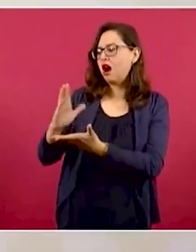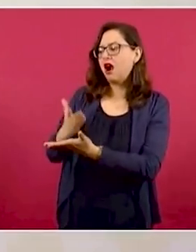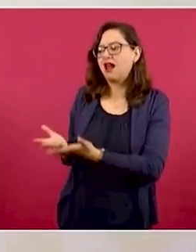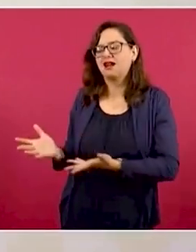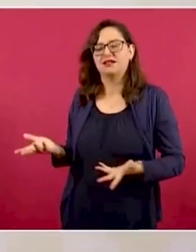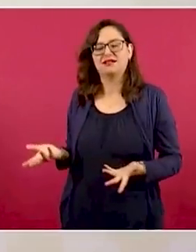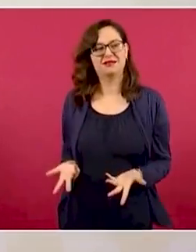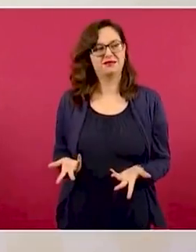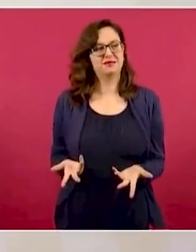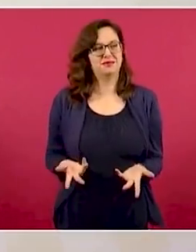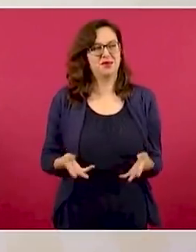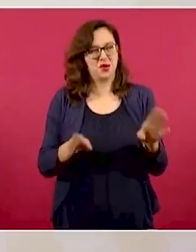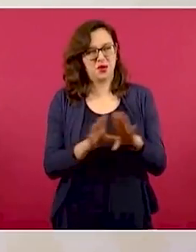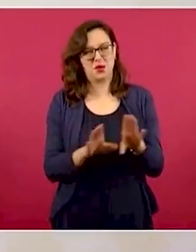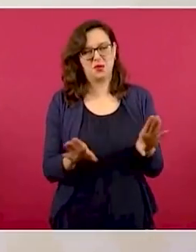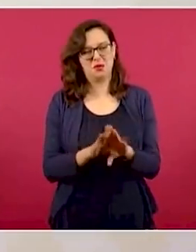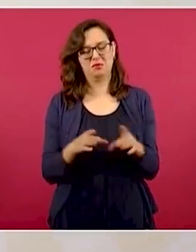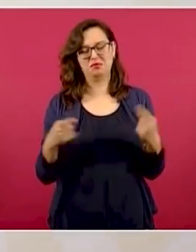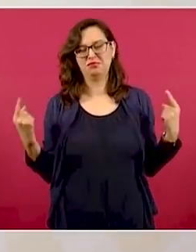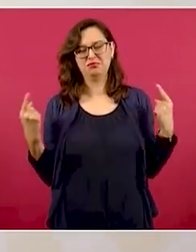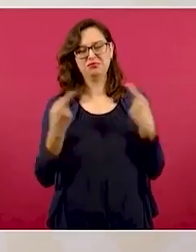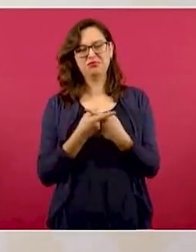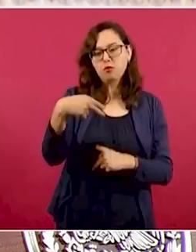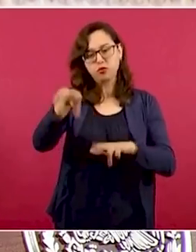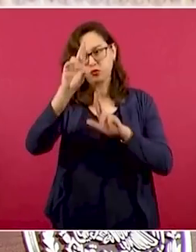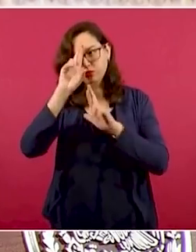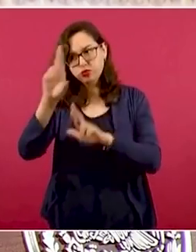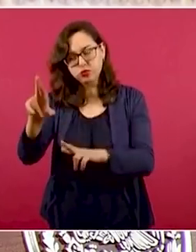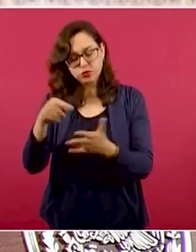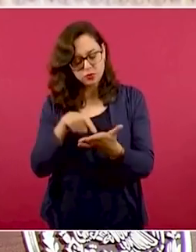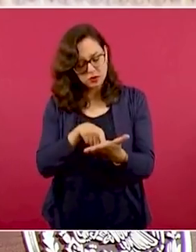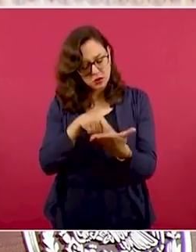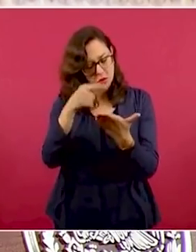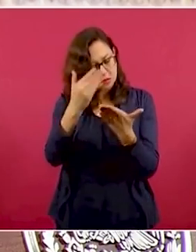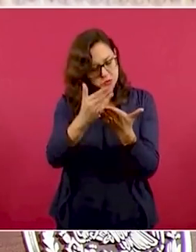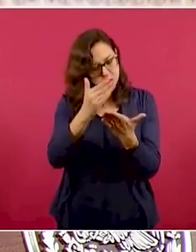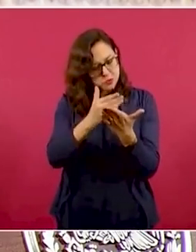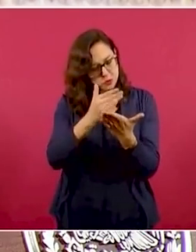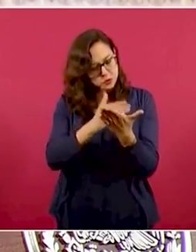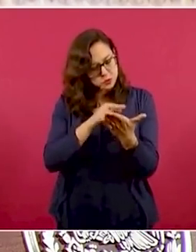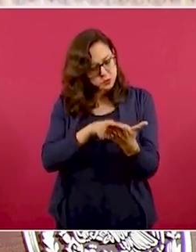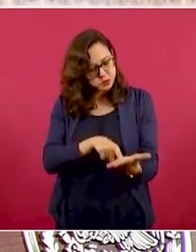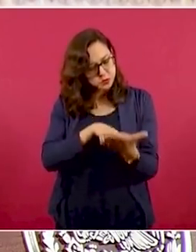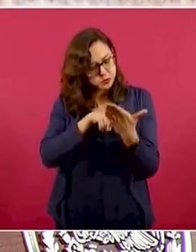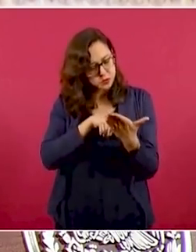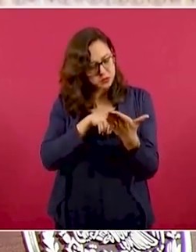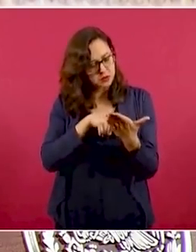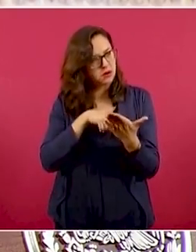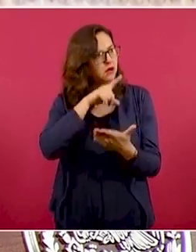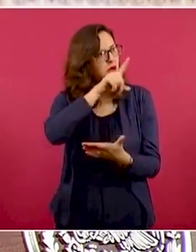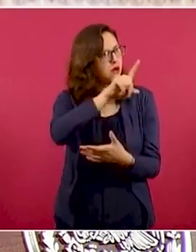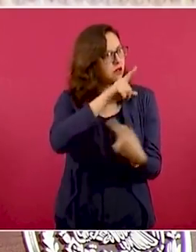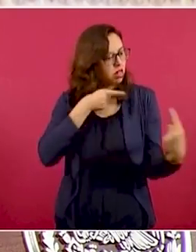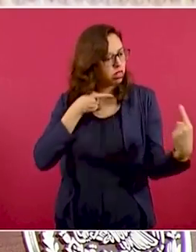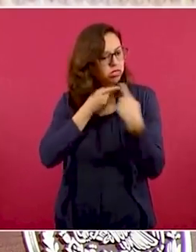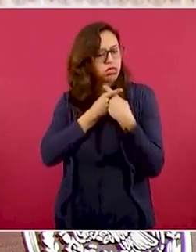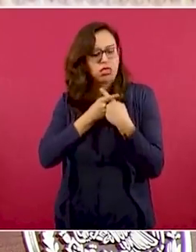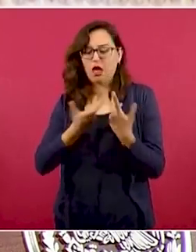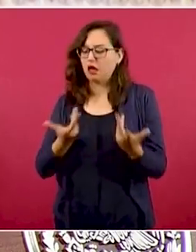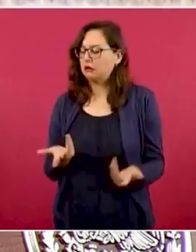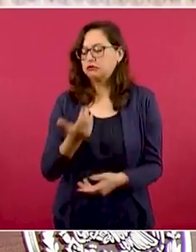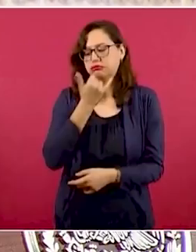americano. Mento mucho no poderme encontrar con el presidente Biden porque